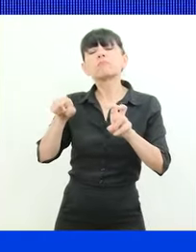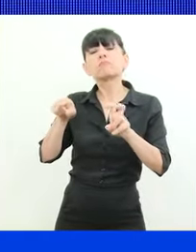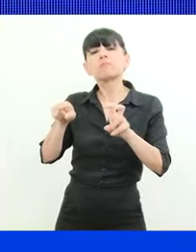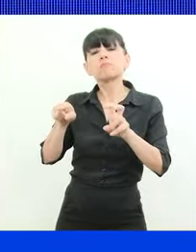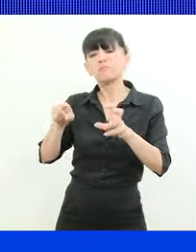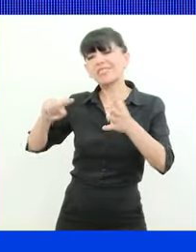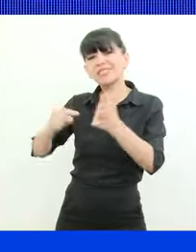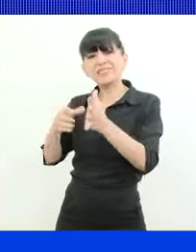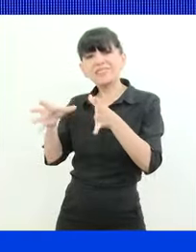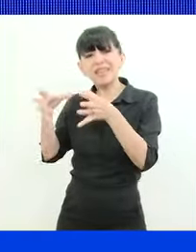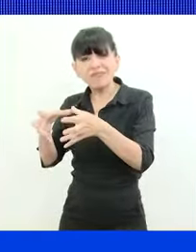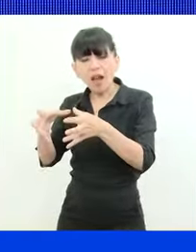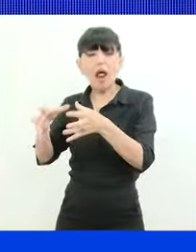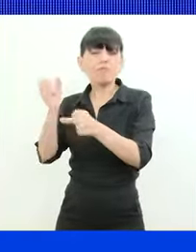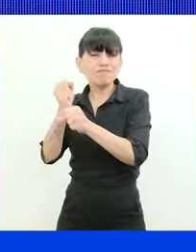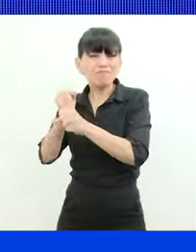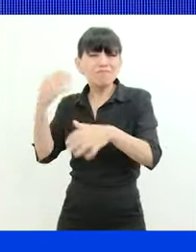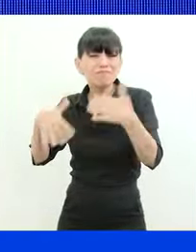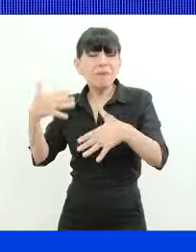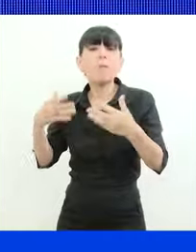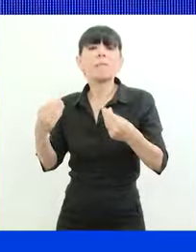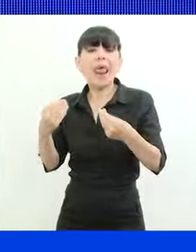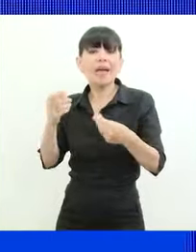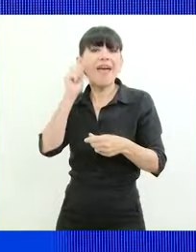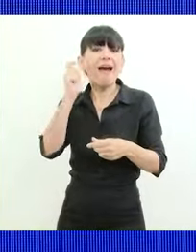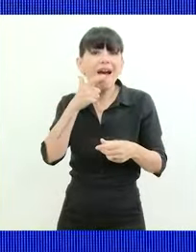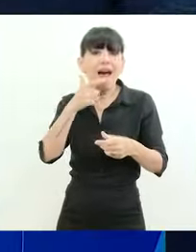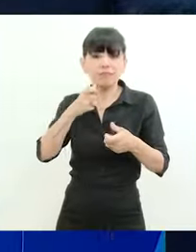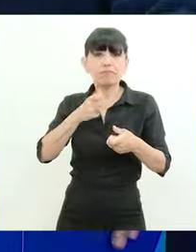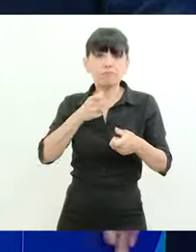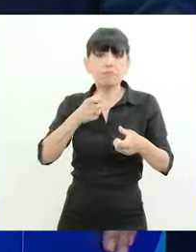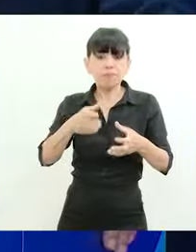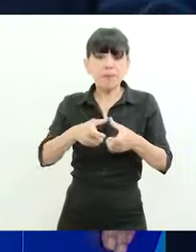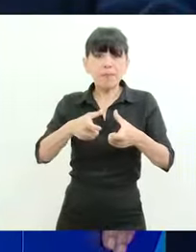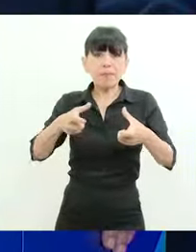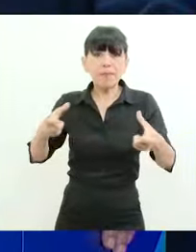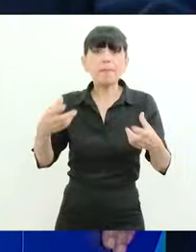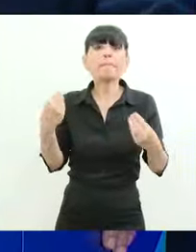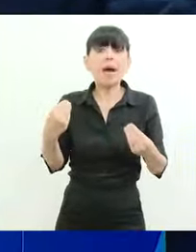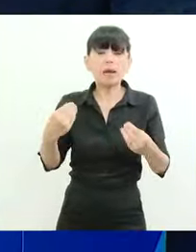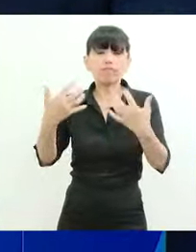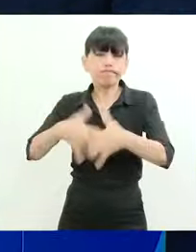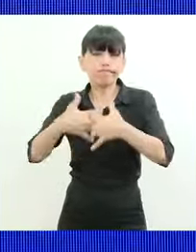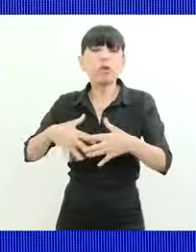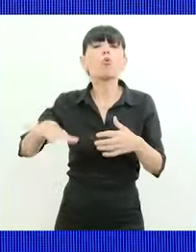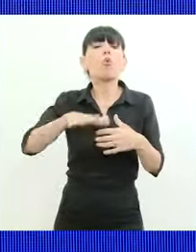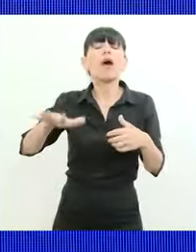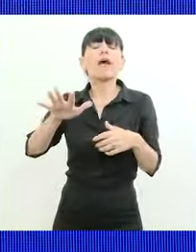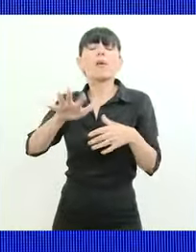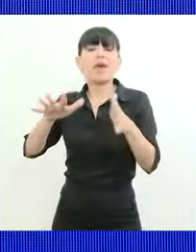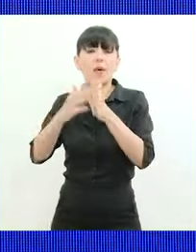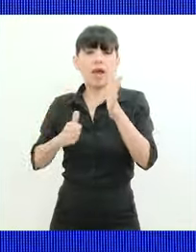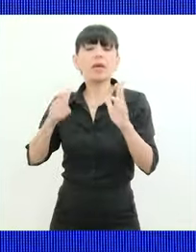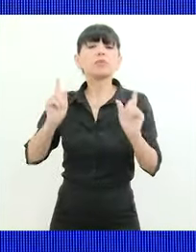poder habilitar mayor flujo de gas para procesar de cara al puerto de Bahía Blanca. Entiendo que